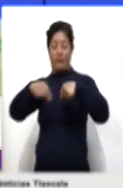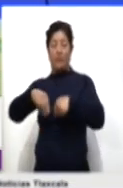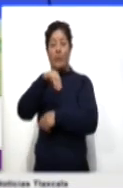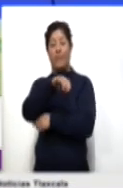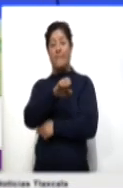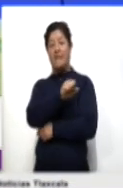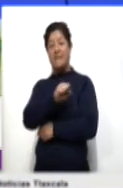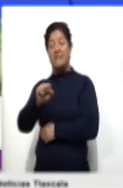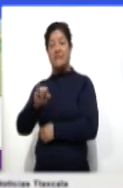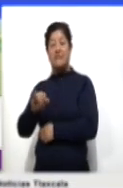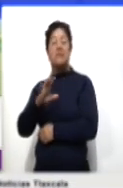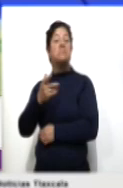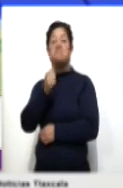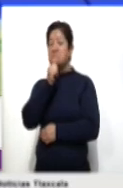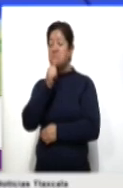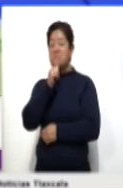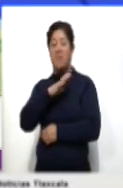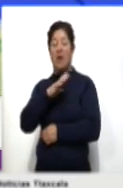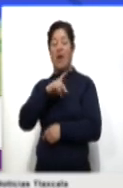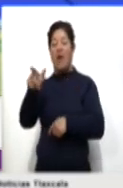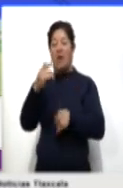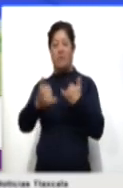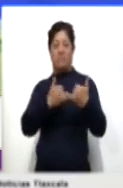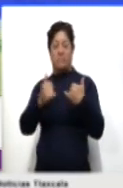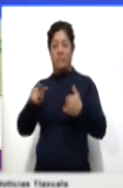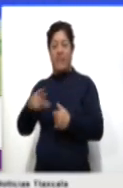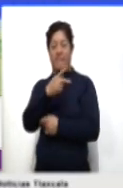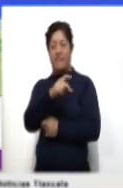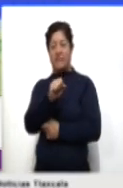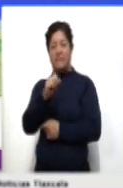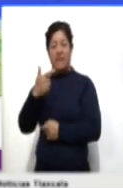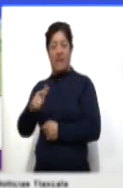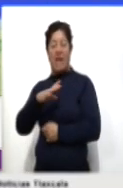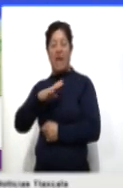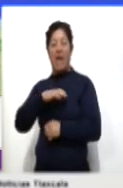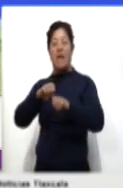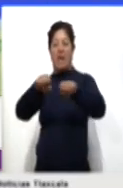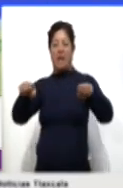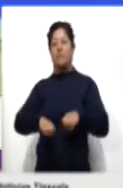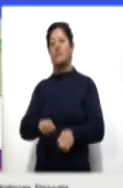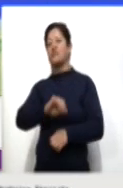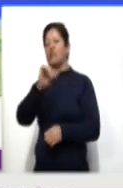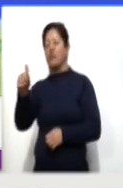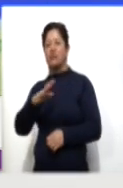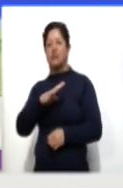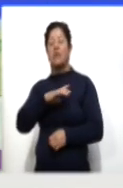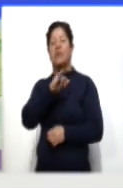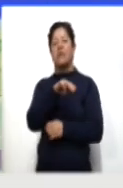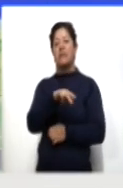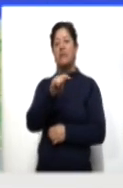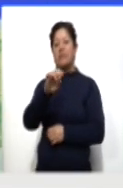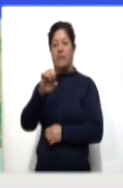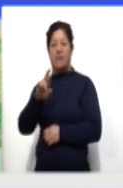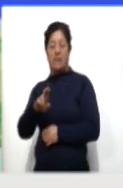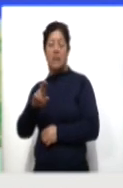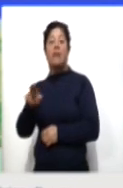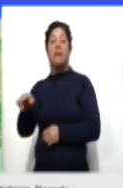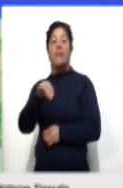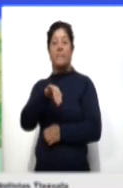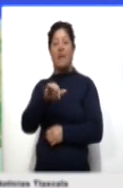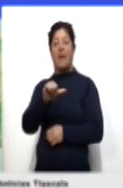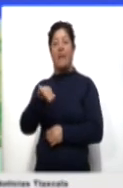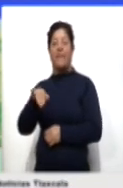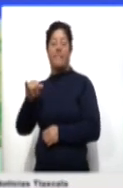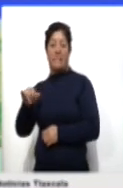Messi aún no debuta con el equipo del PSG y ya lo esperan otros equipos. Tal es el caso del Inter de Miami, que los directivos